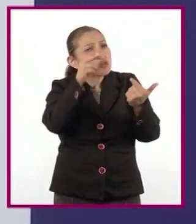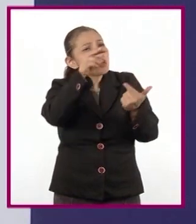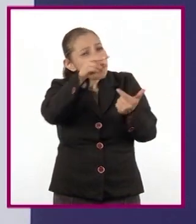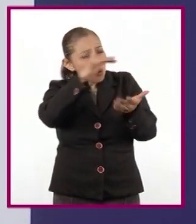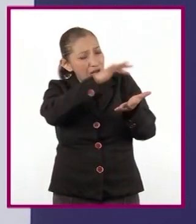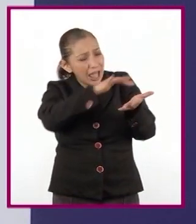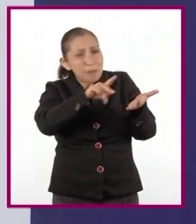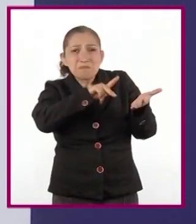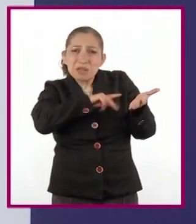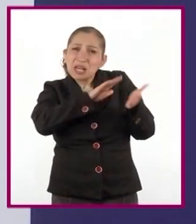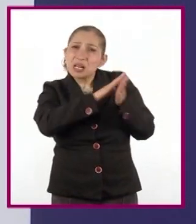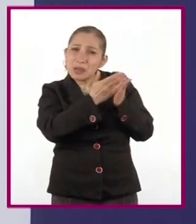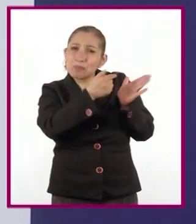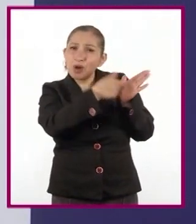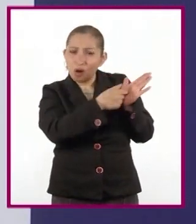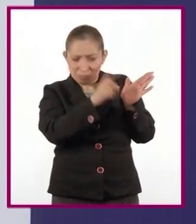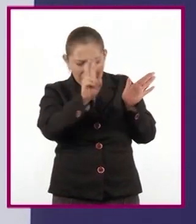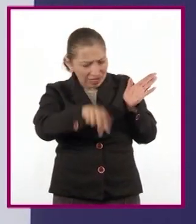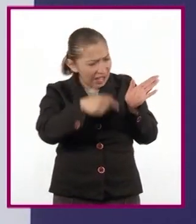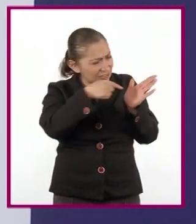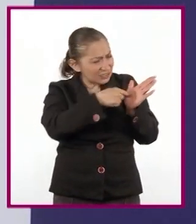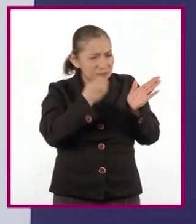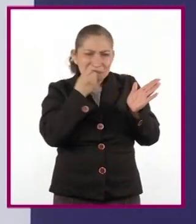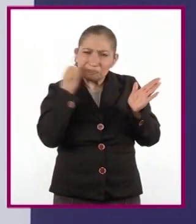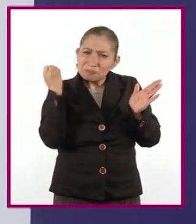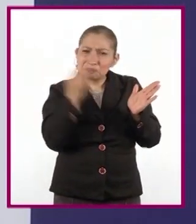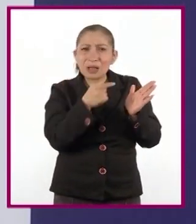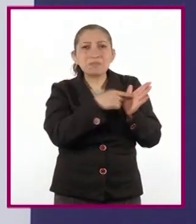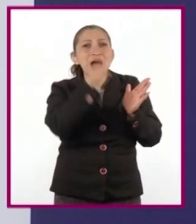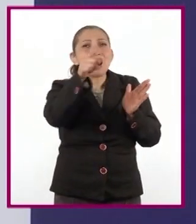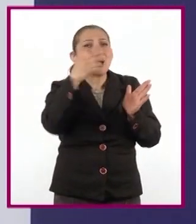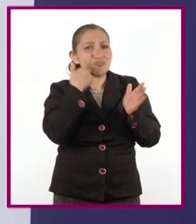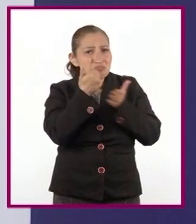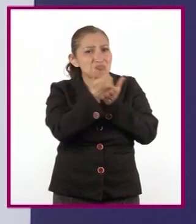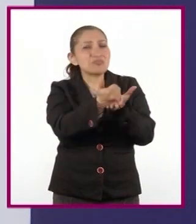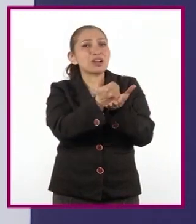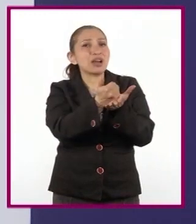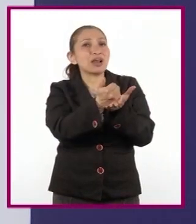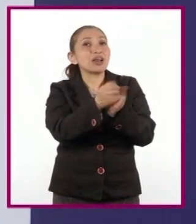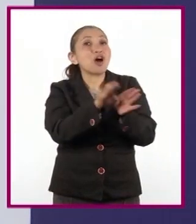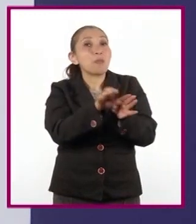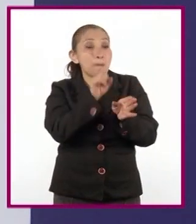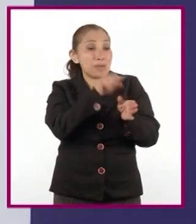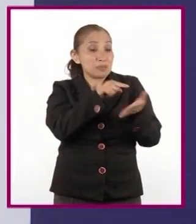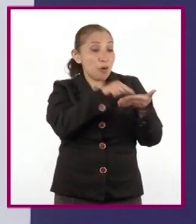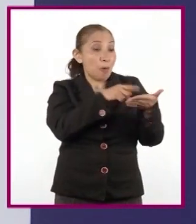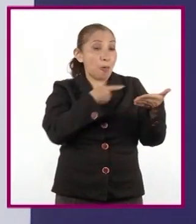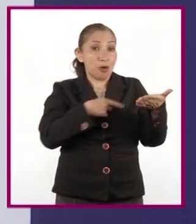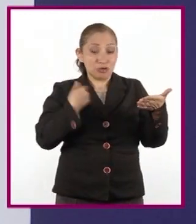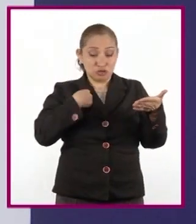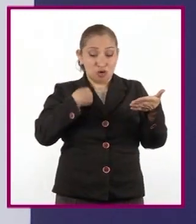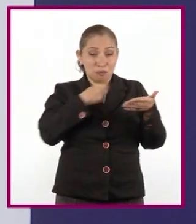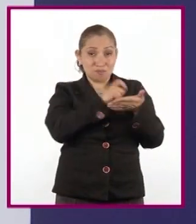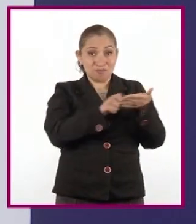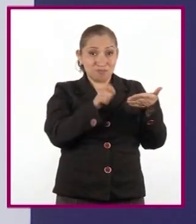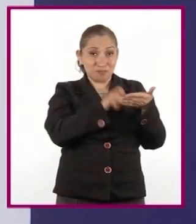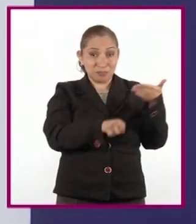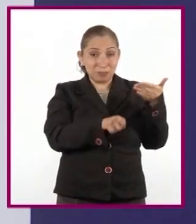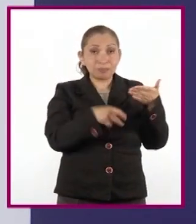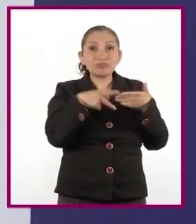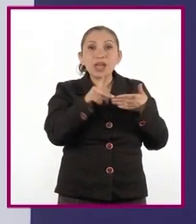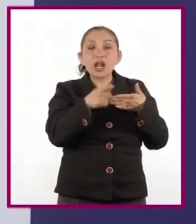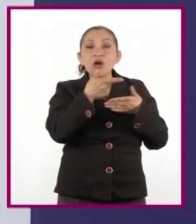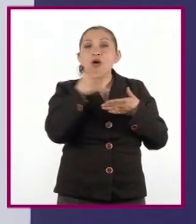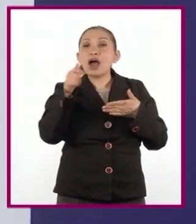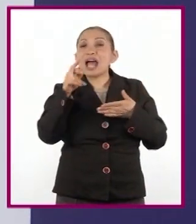la lectura de la obra prometiendo que será benéfica para el lector como lo ha sido para el escritor pero en el caso